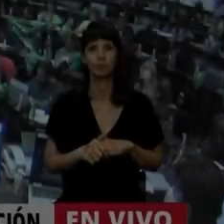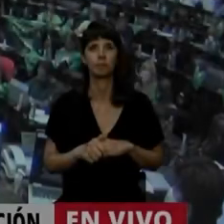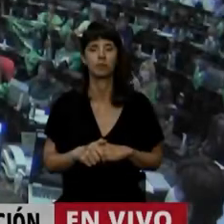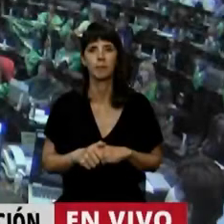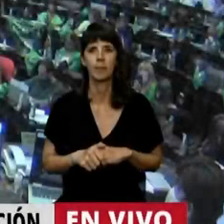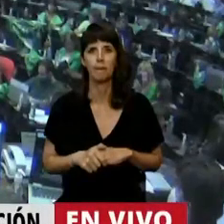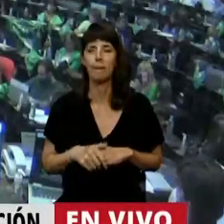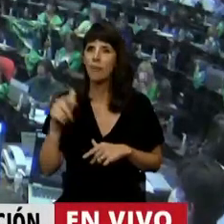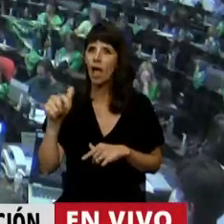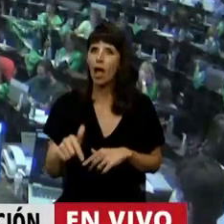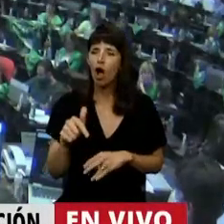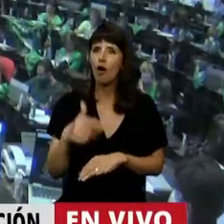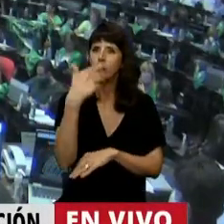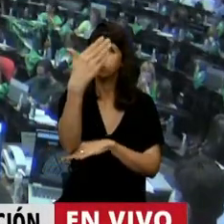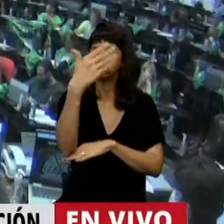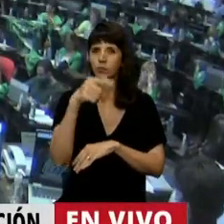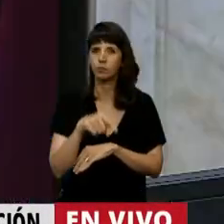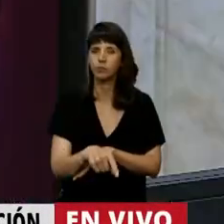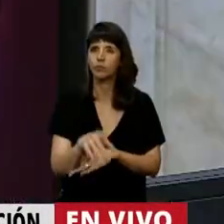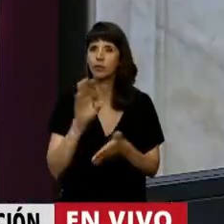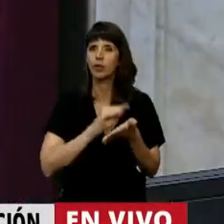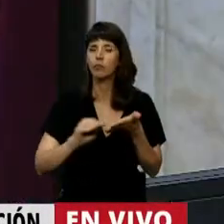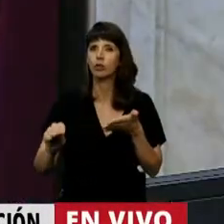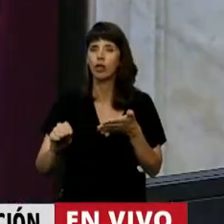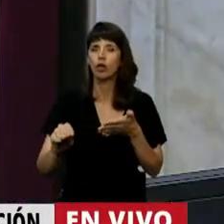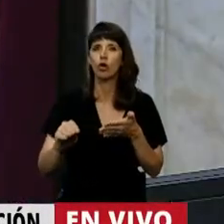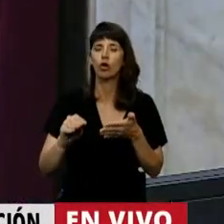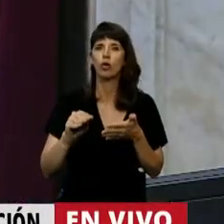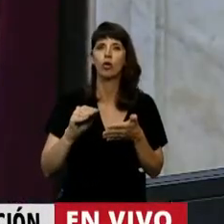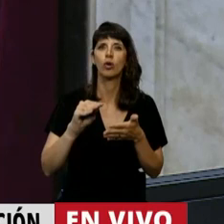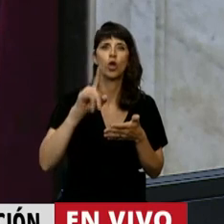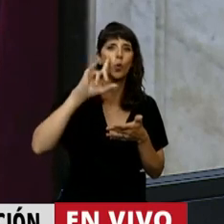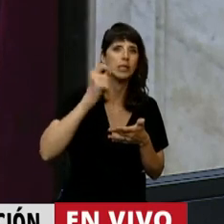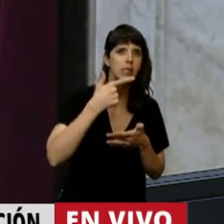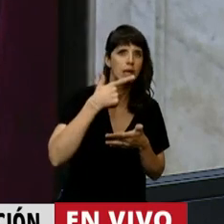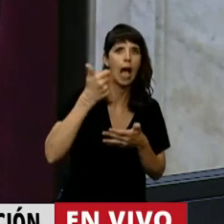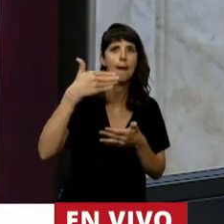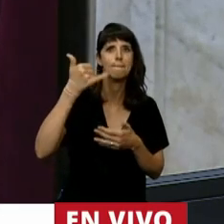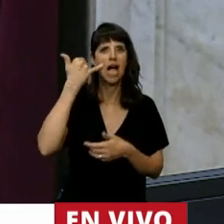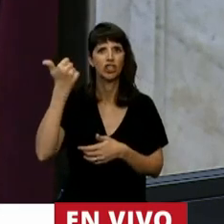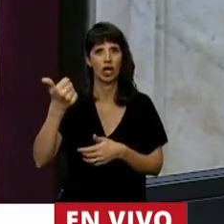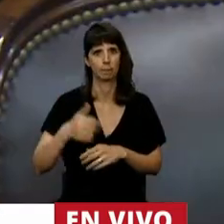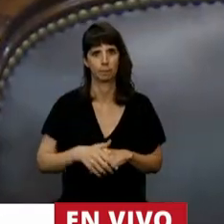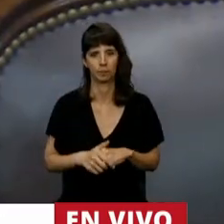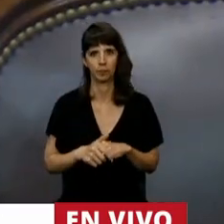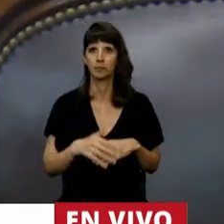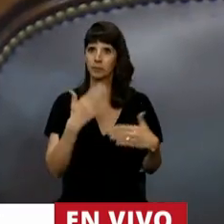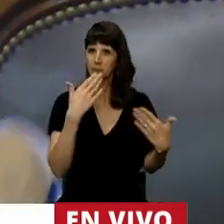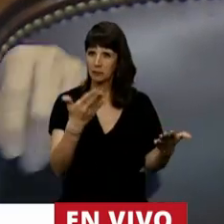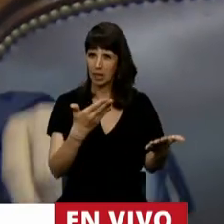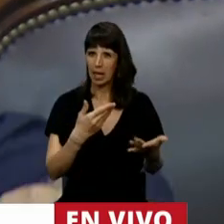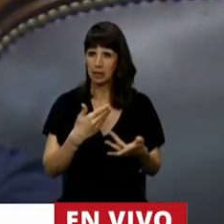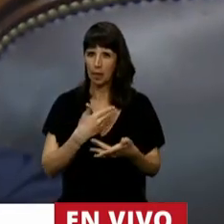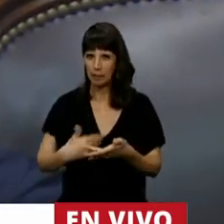En el uso de la palabra, el diputado Domingo Luis Amaya. Muchas gracias,